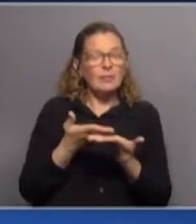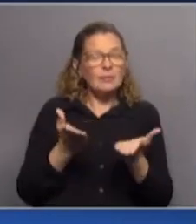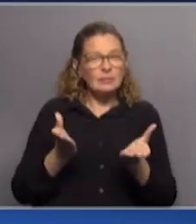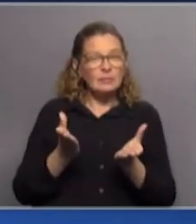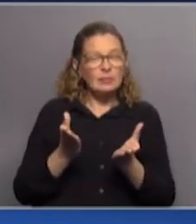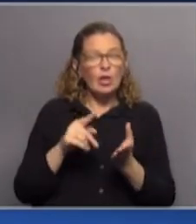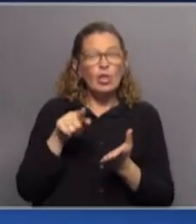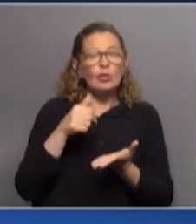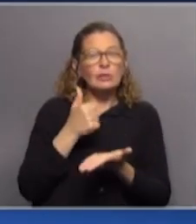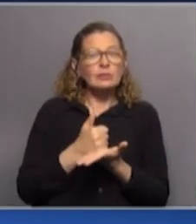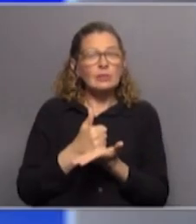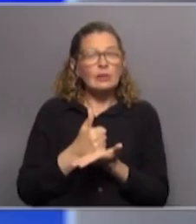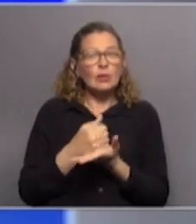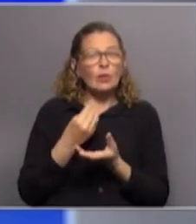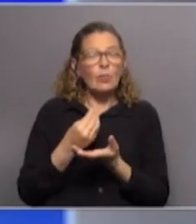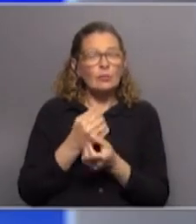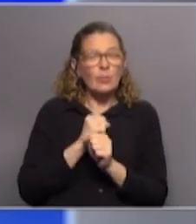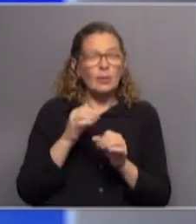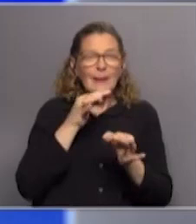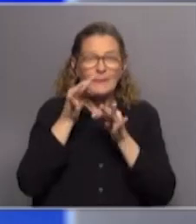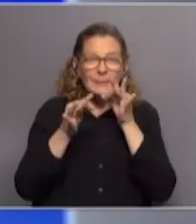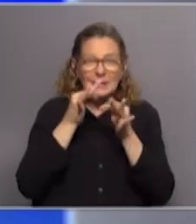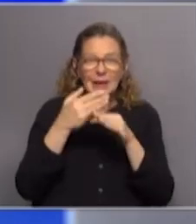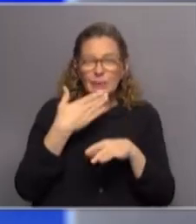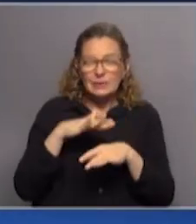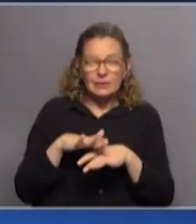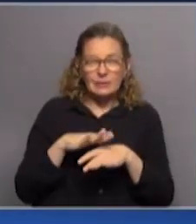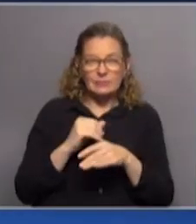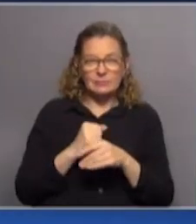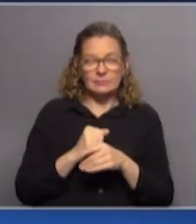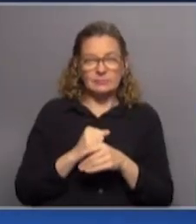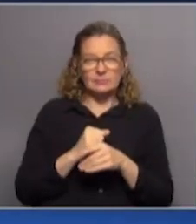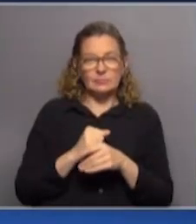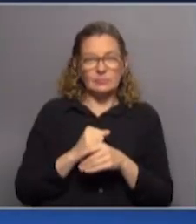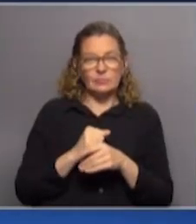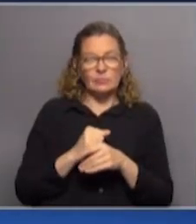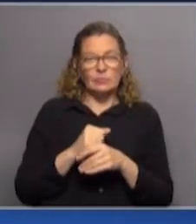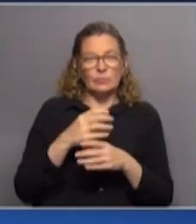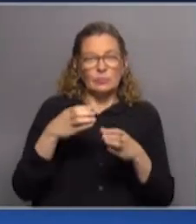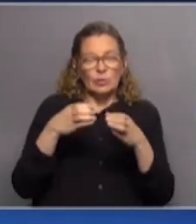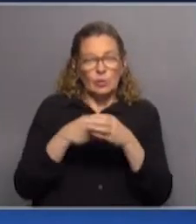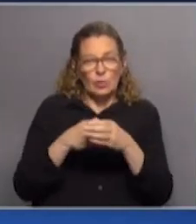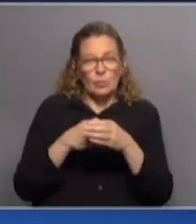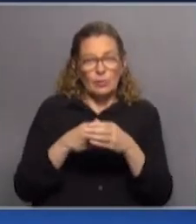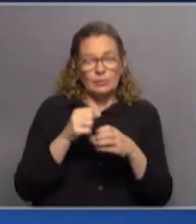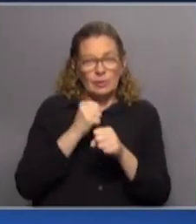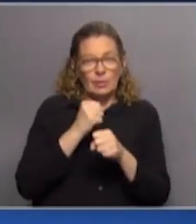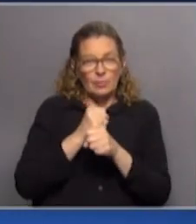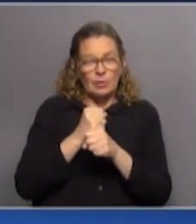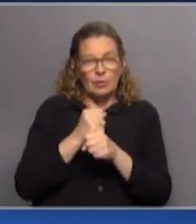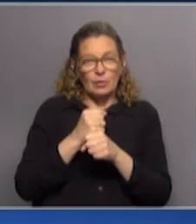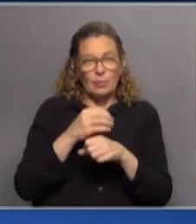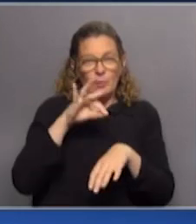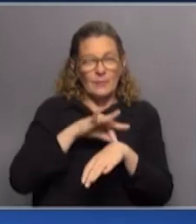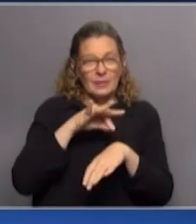¿dónde están o cómo se pueden explicar? ¿Cómo se pueden entender? Nosotros con respecto a la relación del